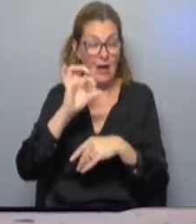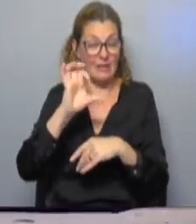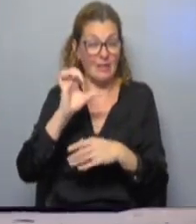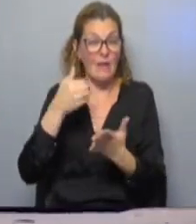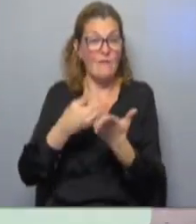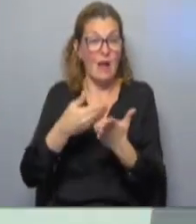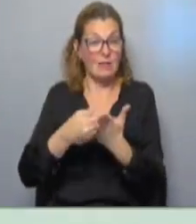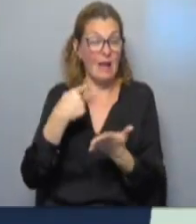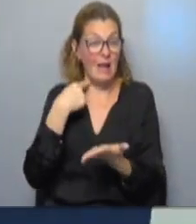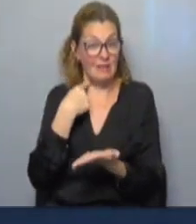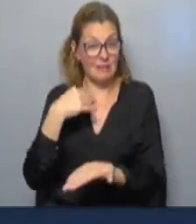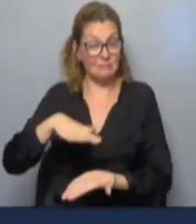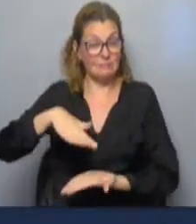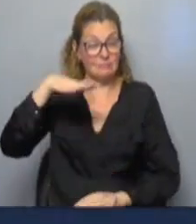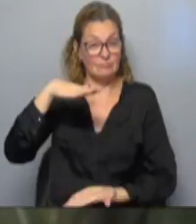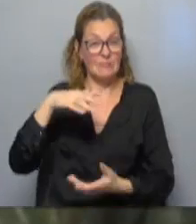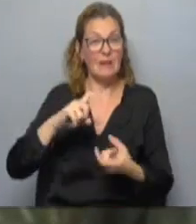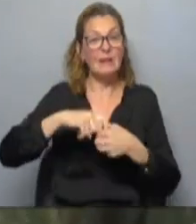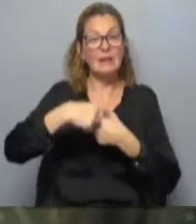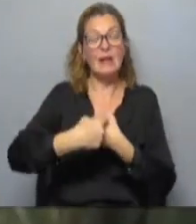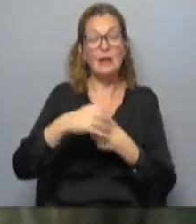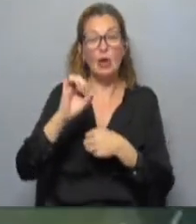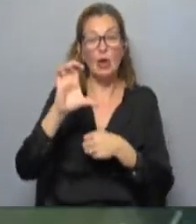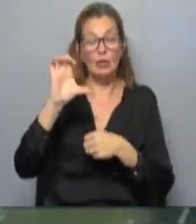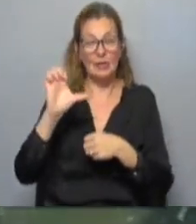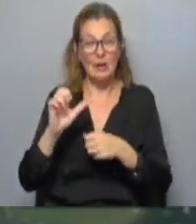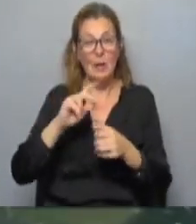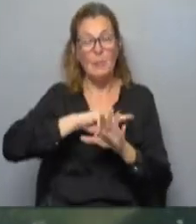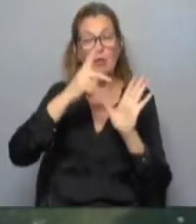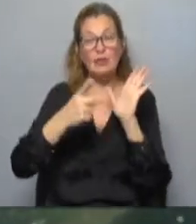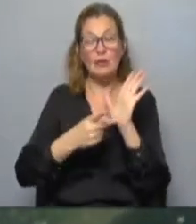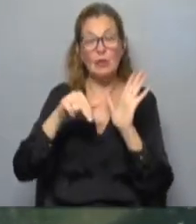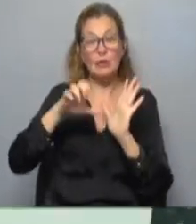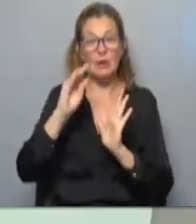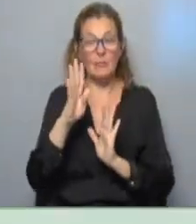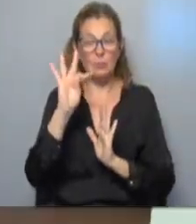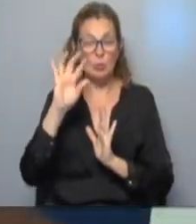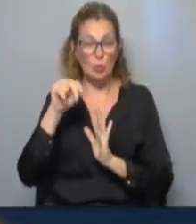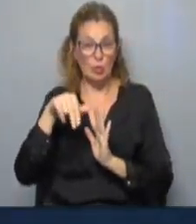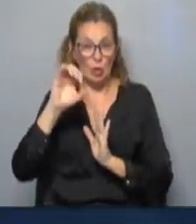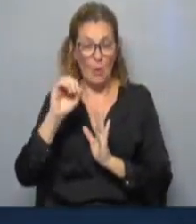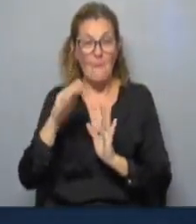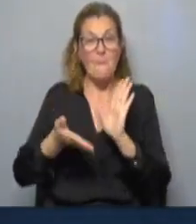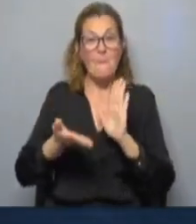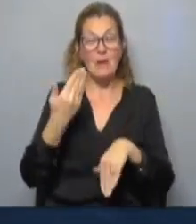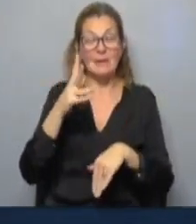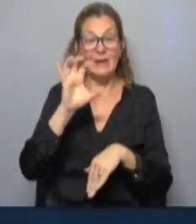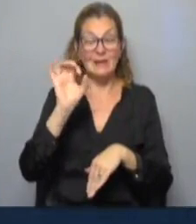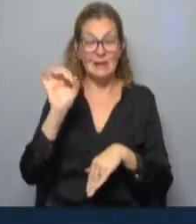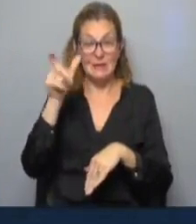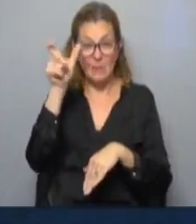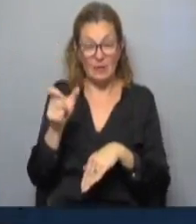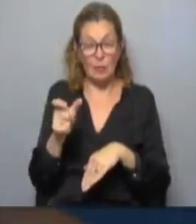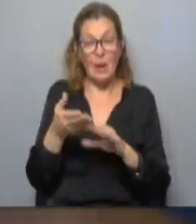kilos en el mercado. Sindicato de Ocio alerta que el proyecto Neptuno privatiza el agua potable. Más de 500 personas, entre ellas 13